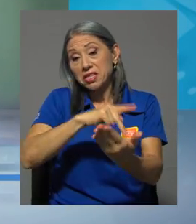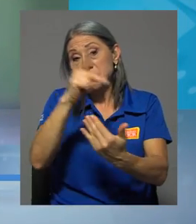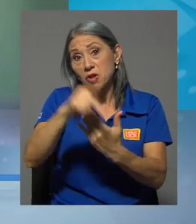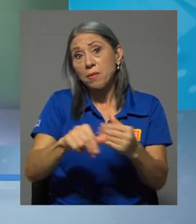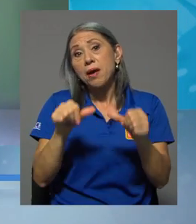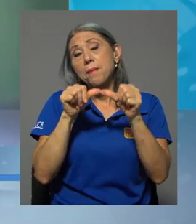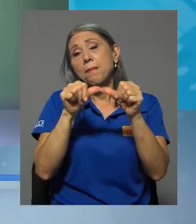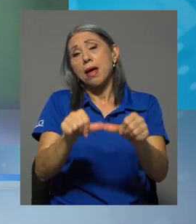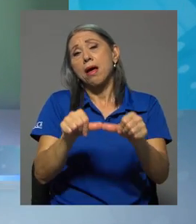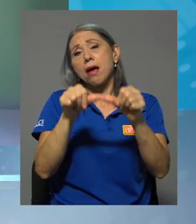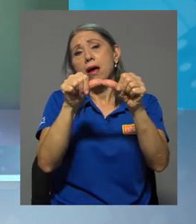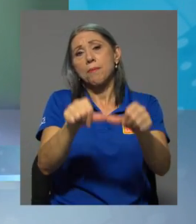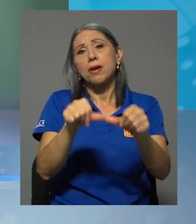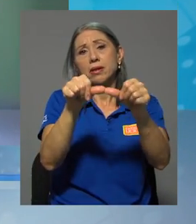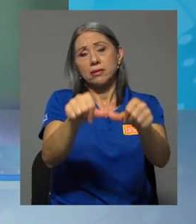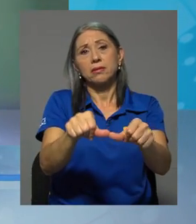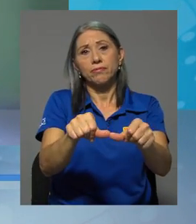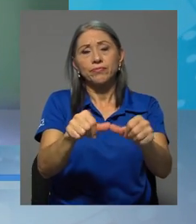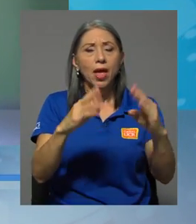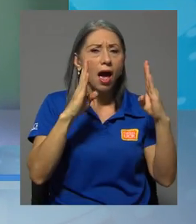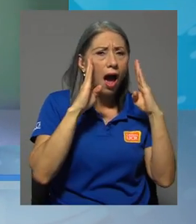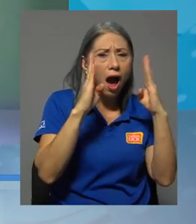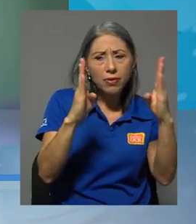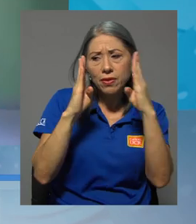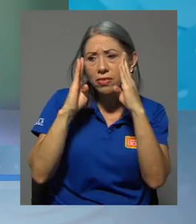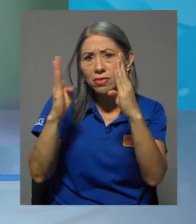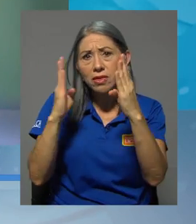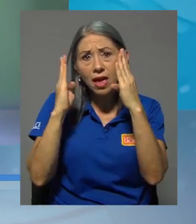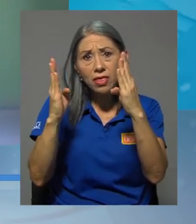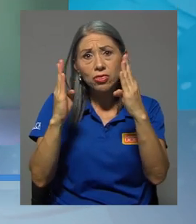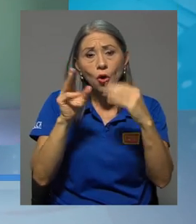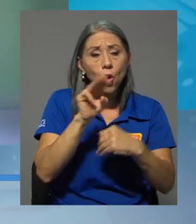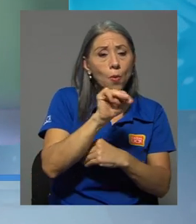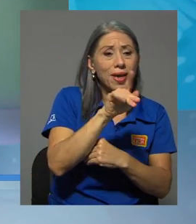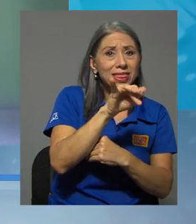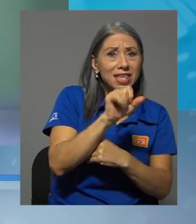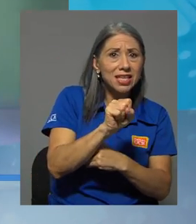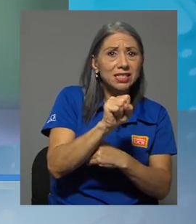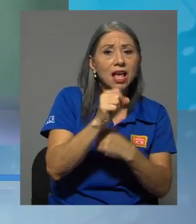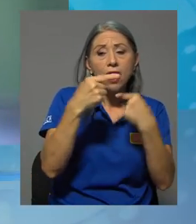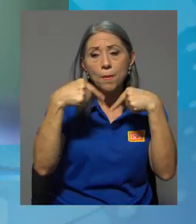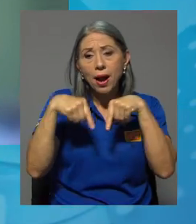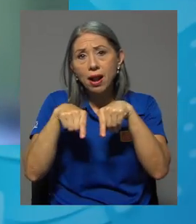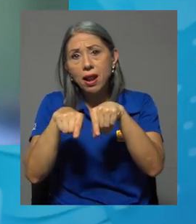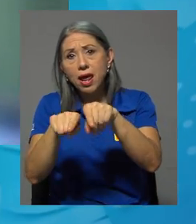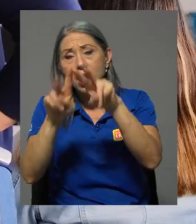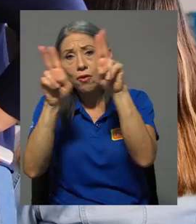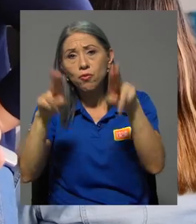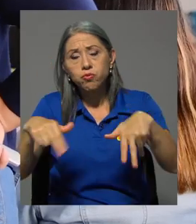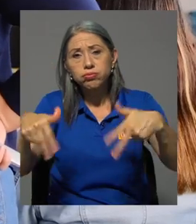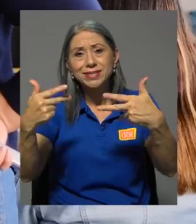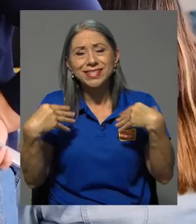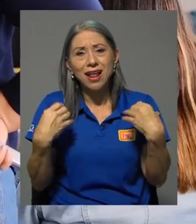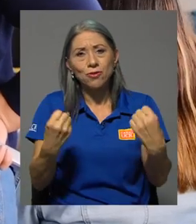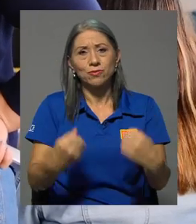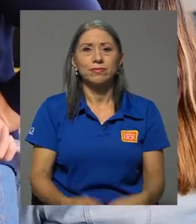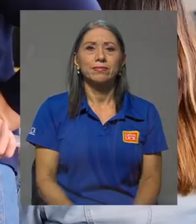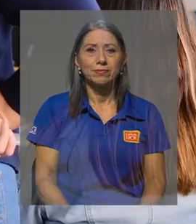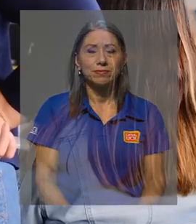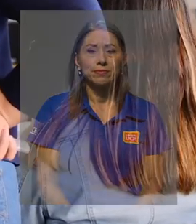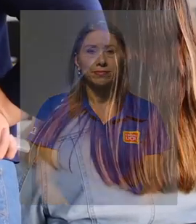programa permanente, creería yo, que vaya atendiendo de manera paralela a METICS los temas de virtualidad y de salud.